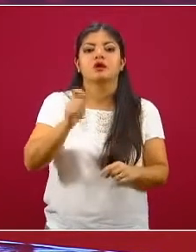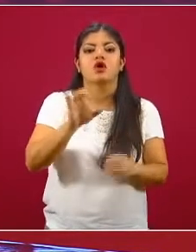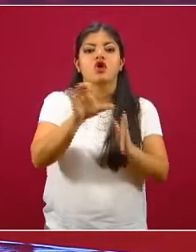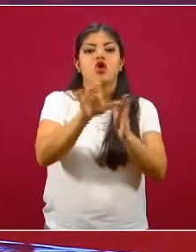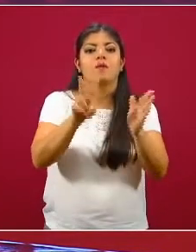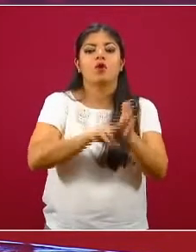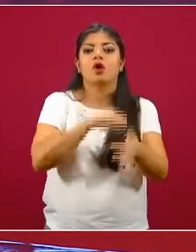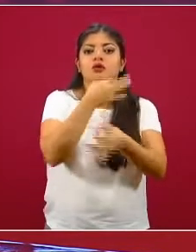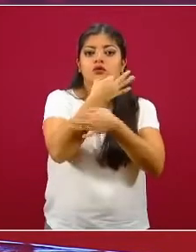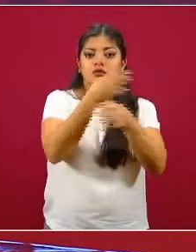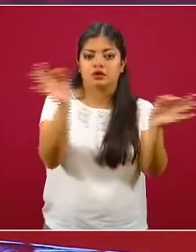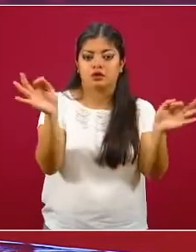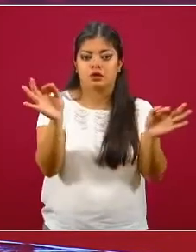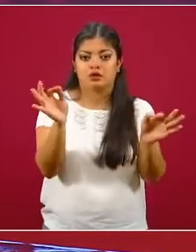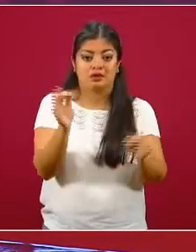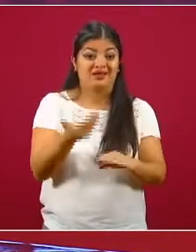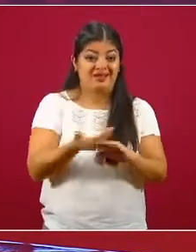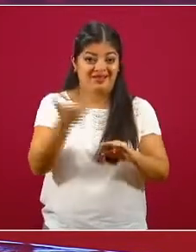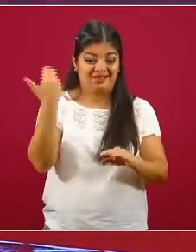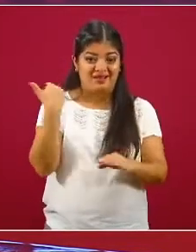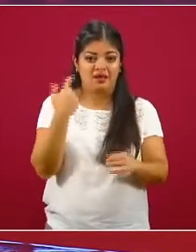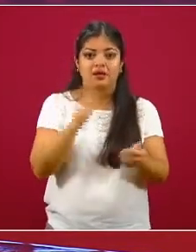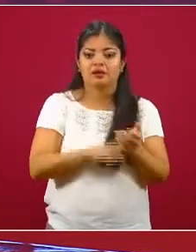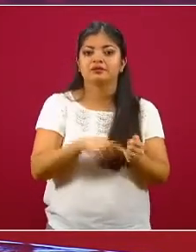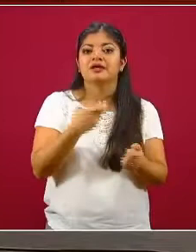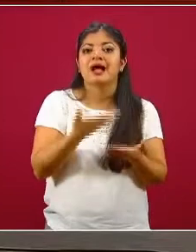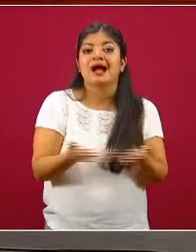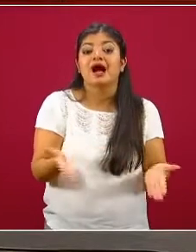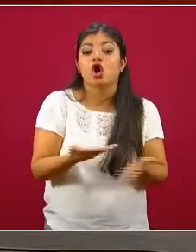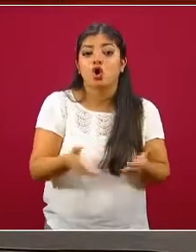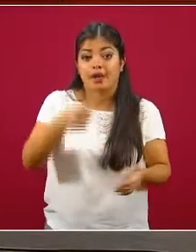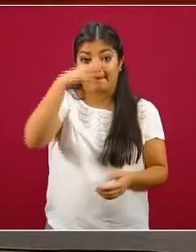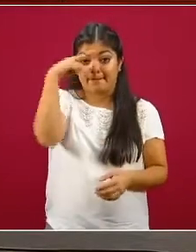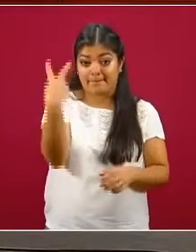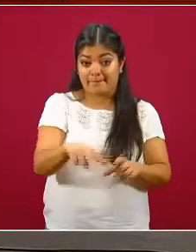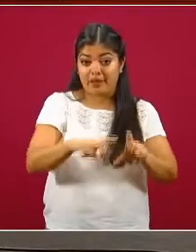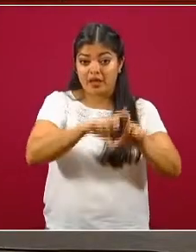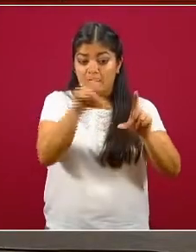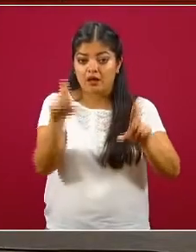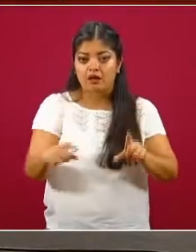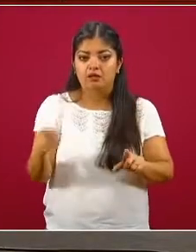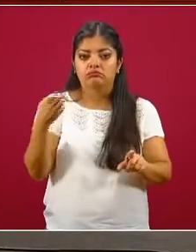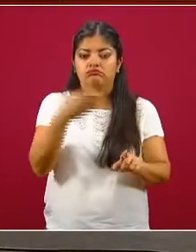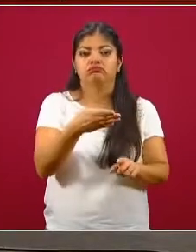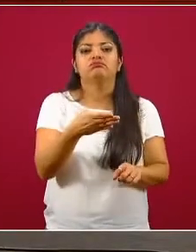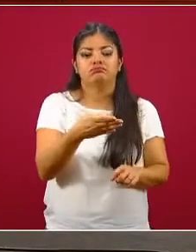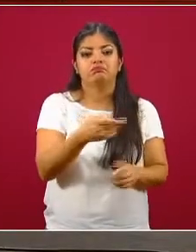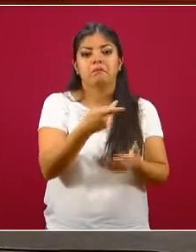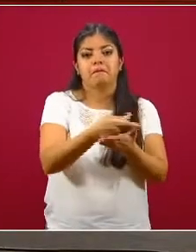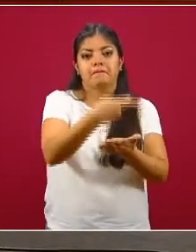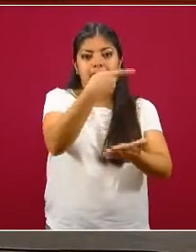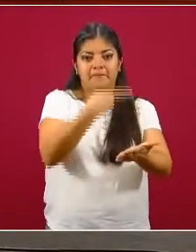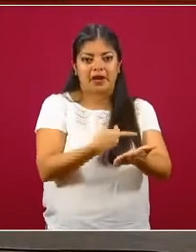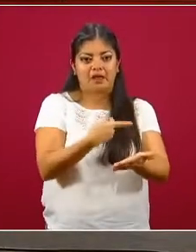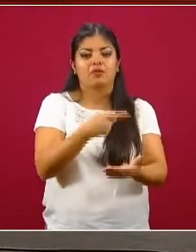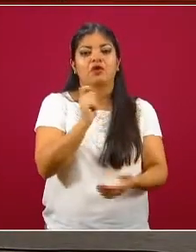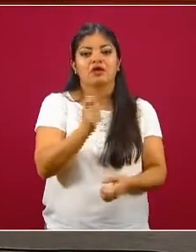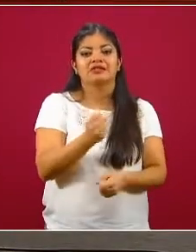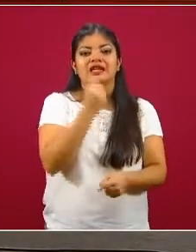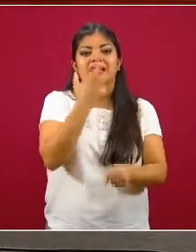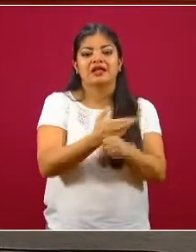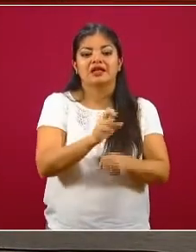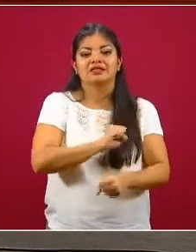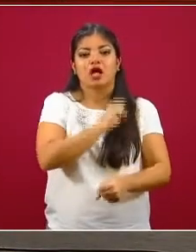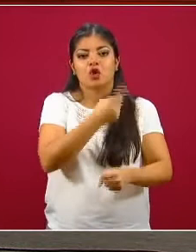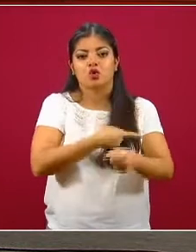convocatoria pública. Como se mencionó, esta vez en México recae el honor de recibir este premio en la Secretaría de